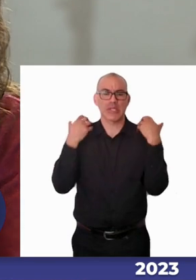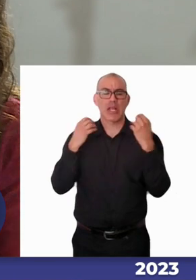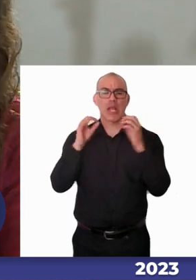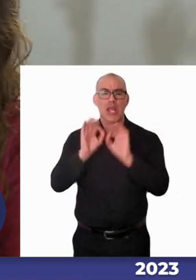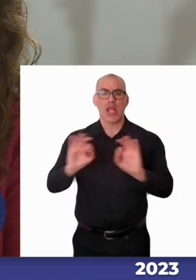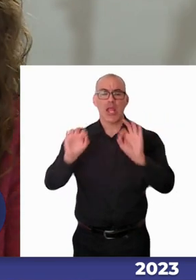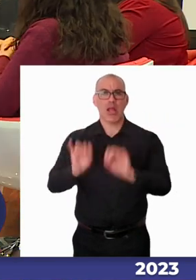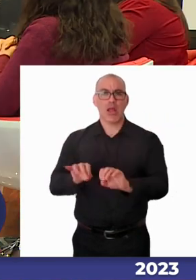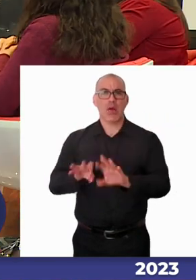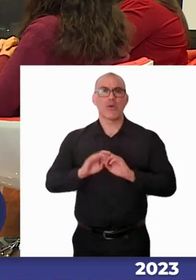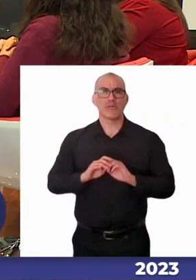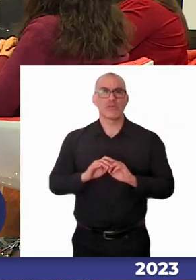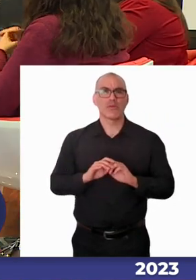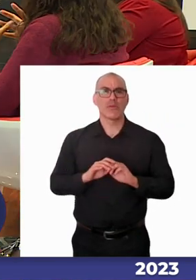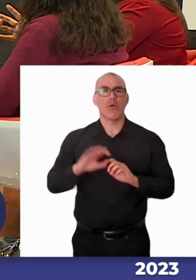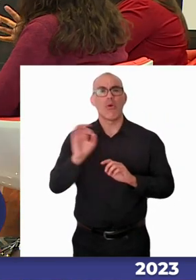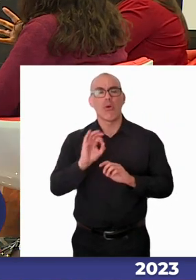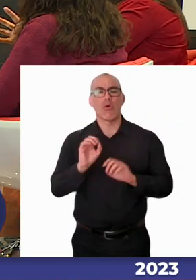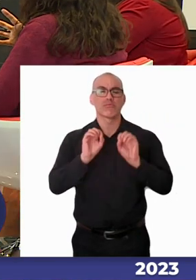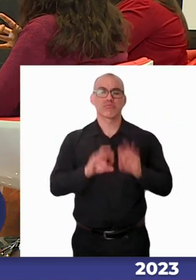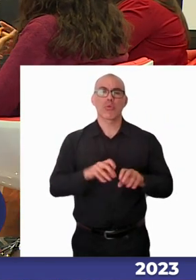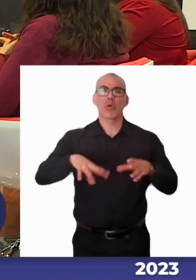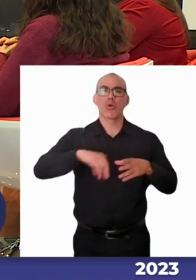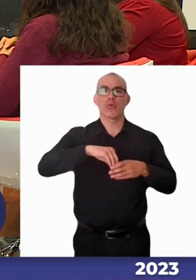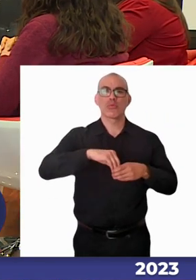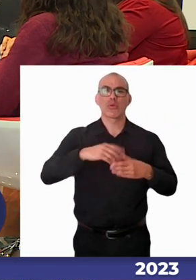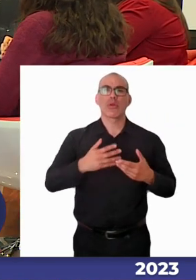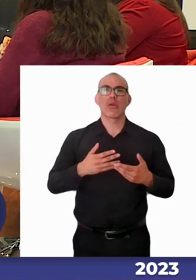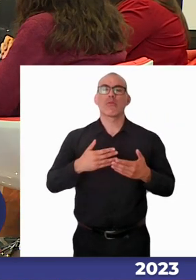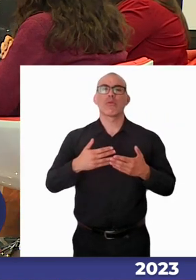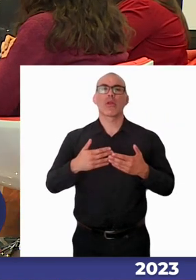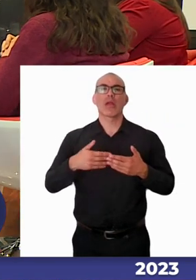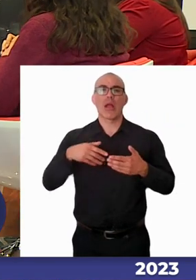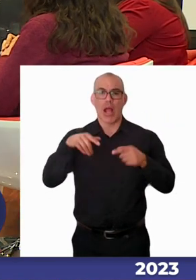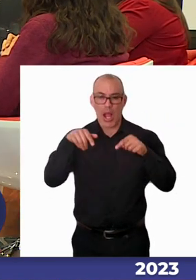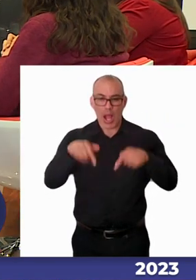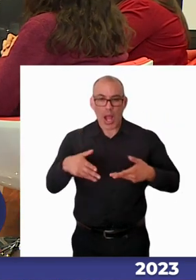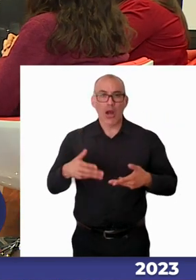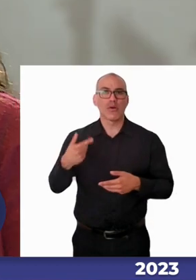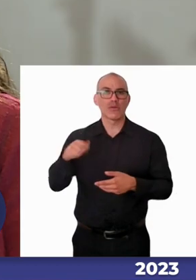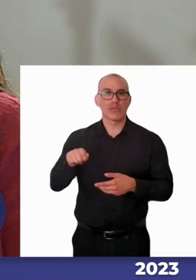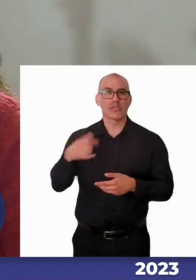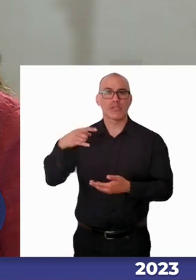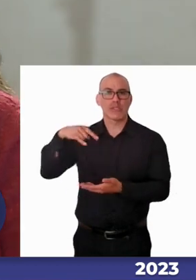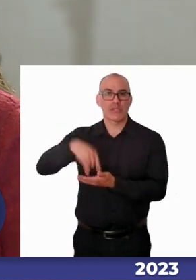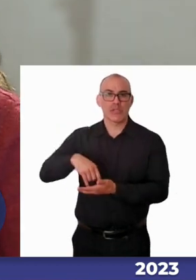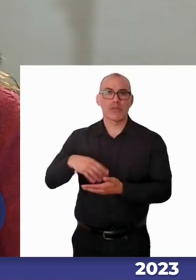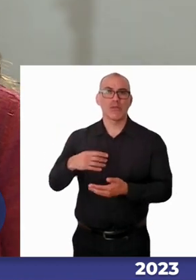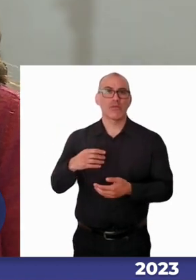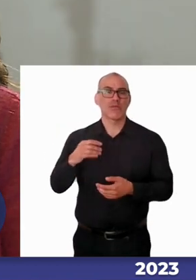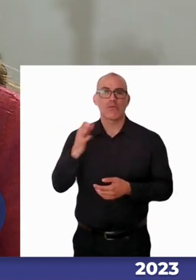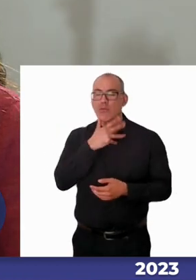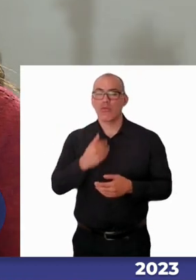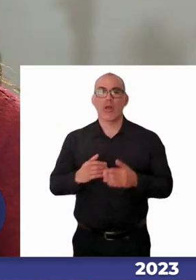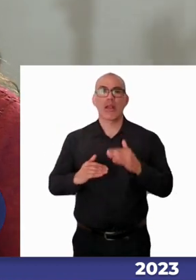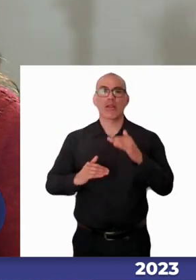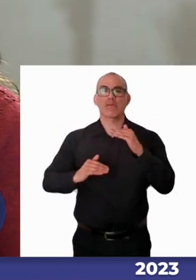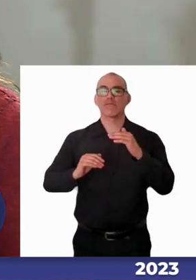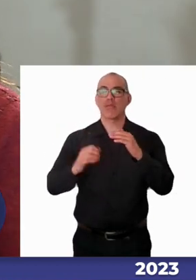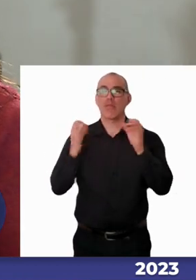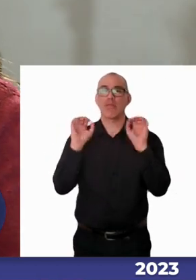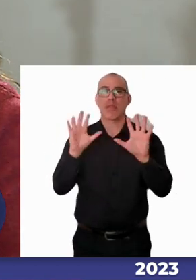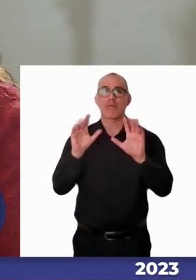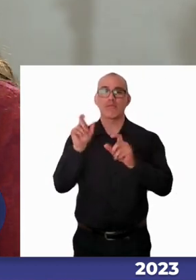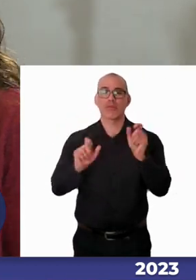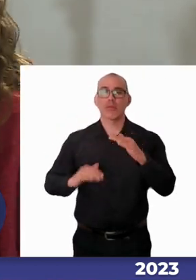educación inclusiva en la institucionalidad hoy día estoy segura que no deben ser 10 personas y eso no puede ser